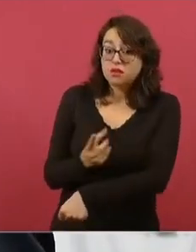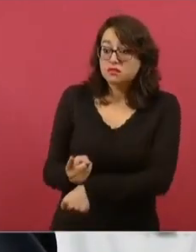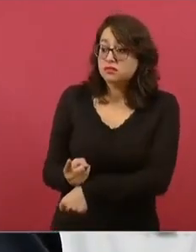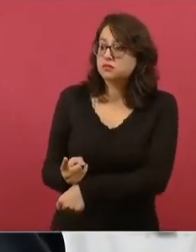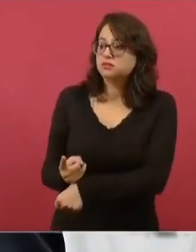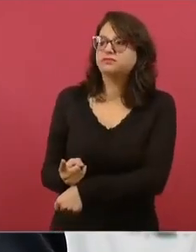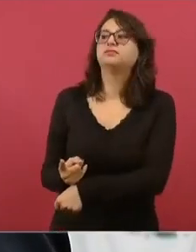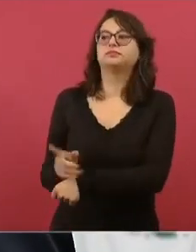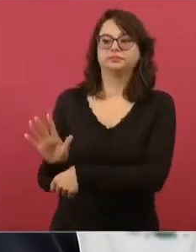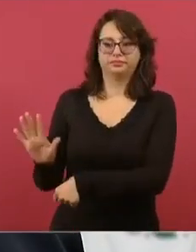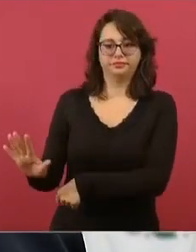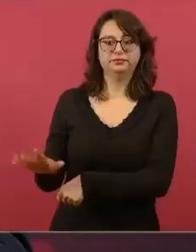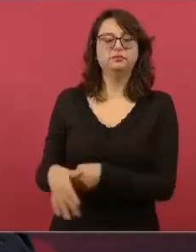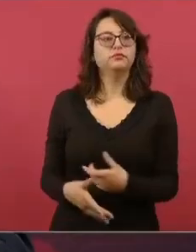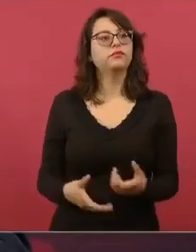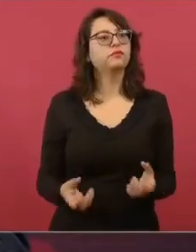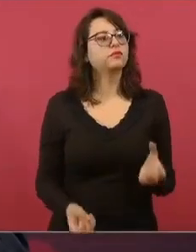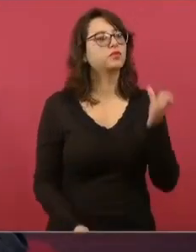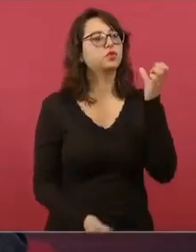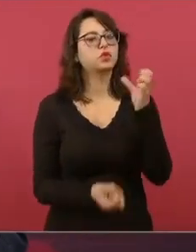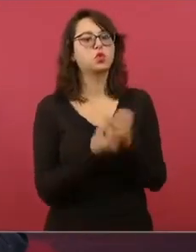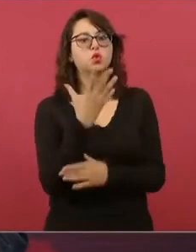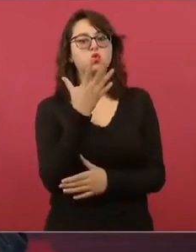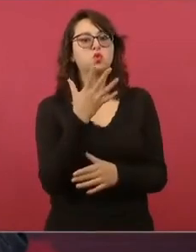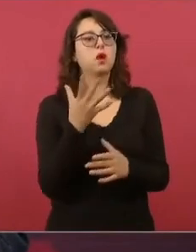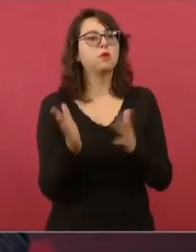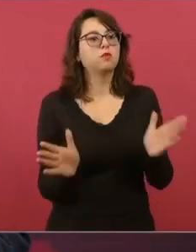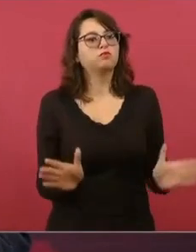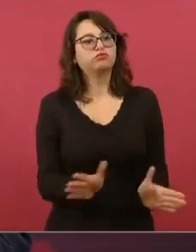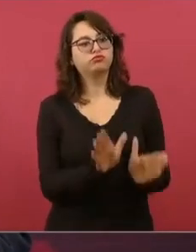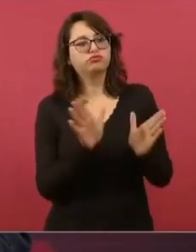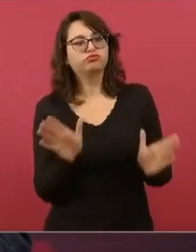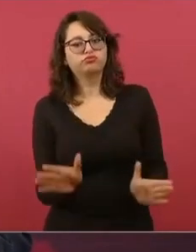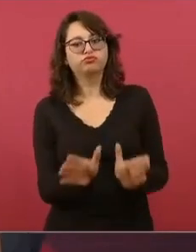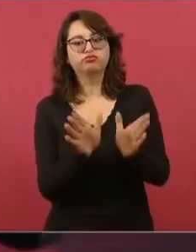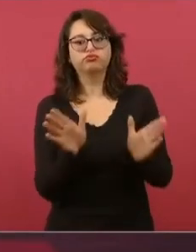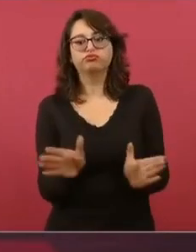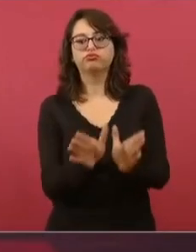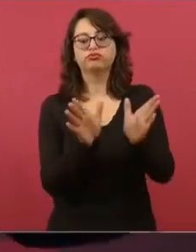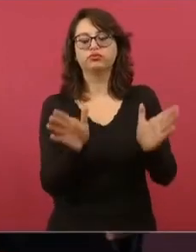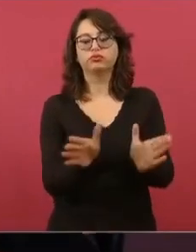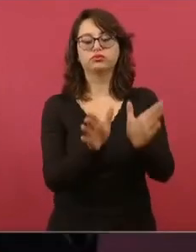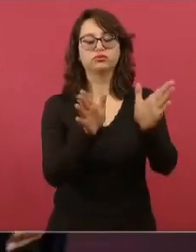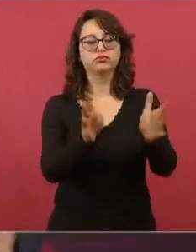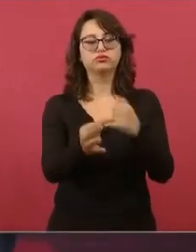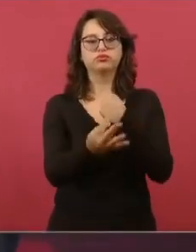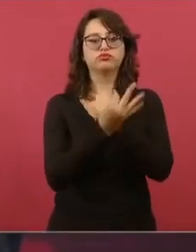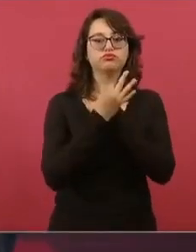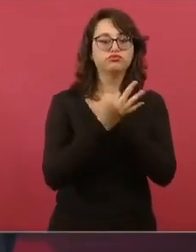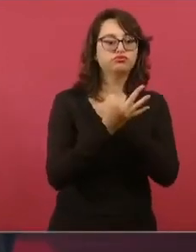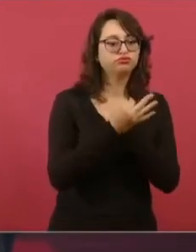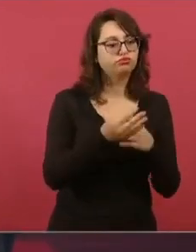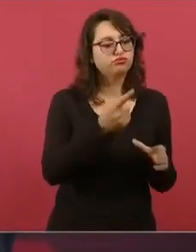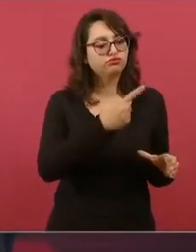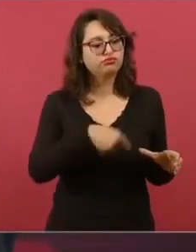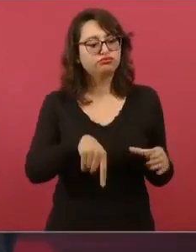para tenerlos a su servicio y proteger sus intereses.